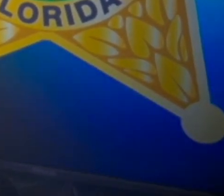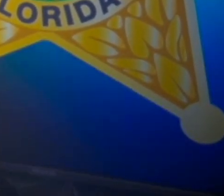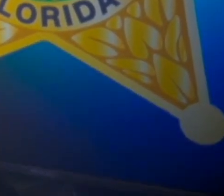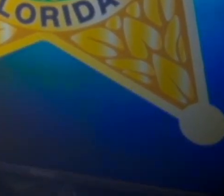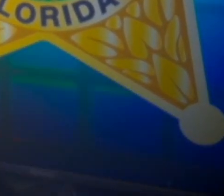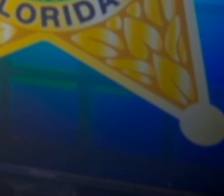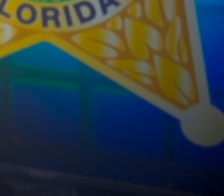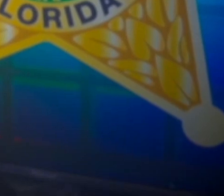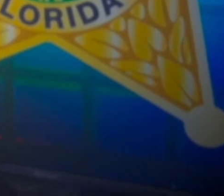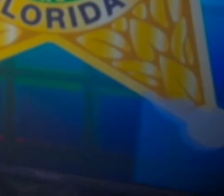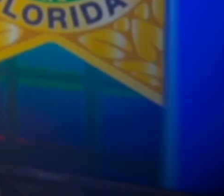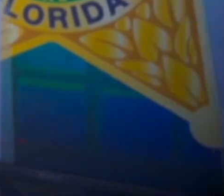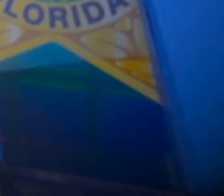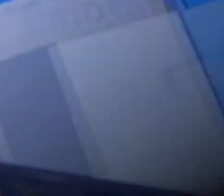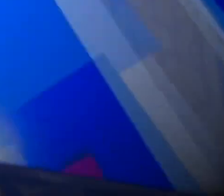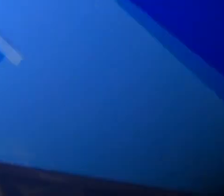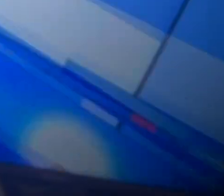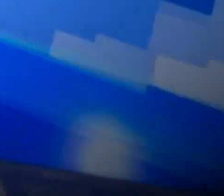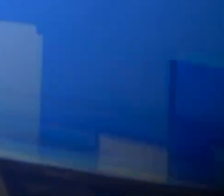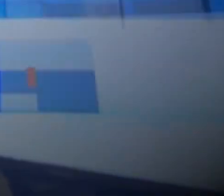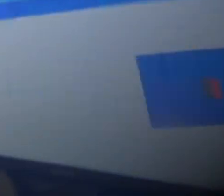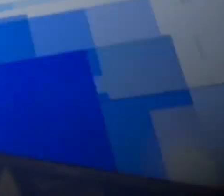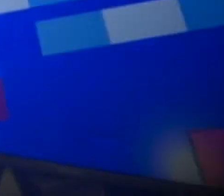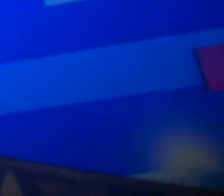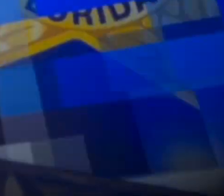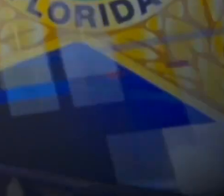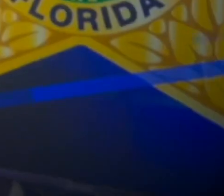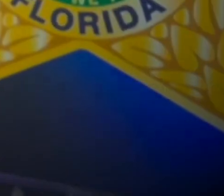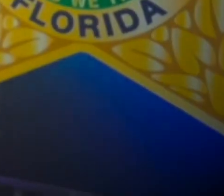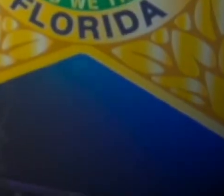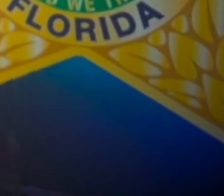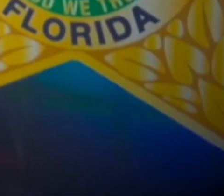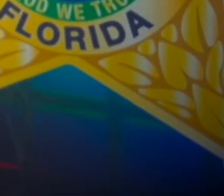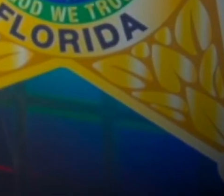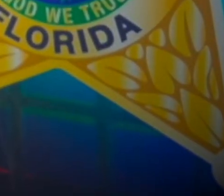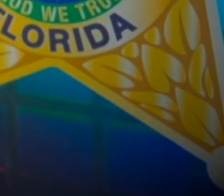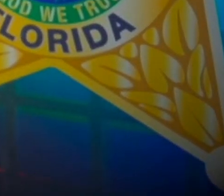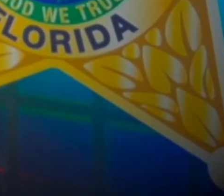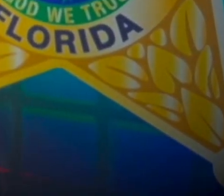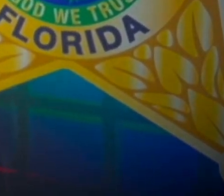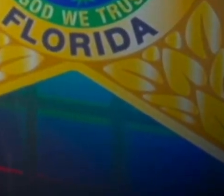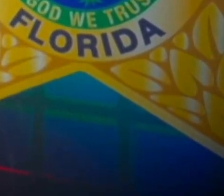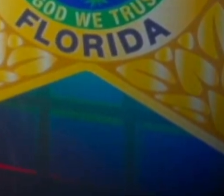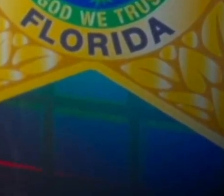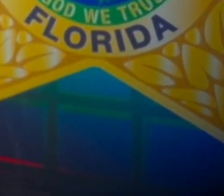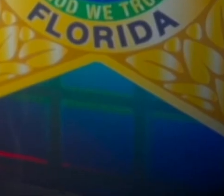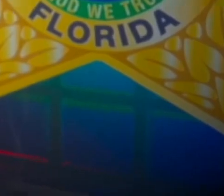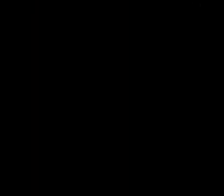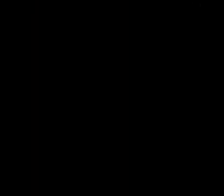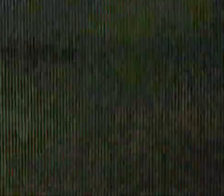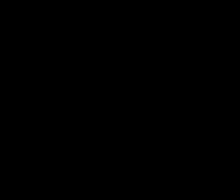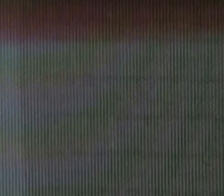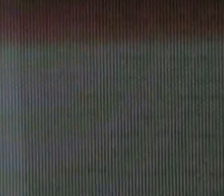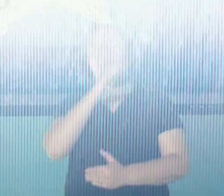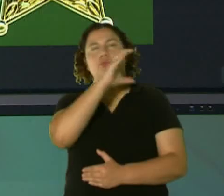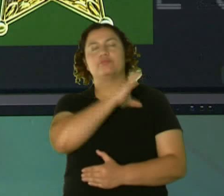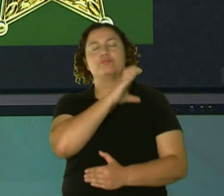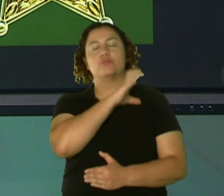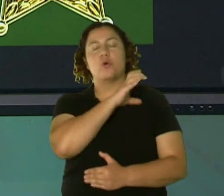Así que Dios les bendice a todos. Y ahora pasamos al estudio del Canal 6 en Puerto Rico con Miguel.